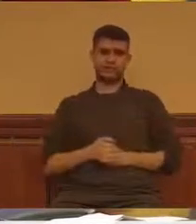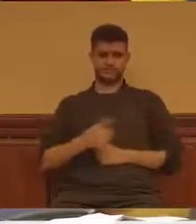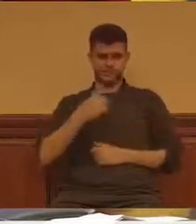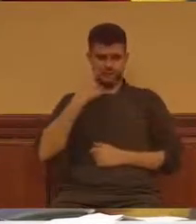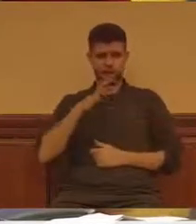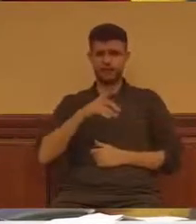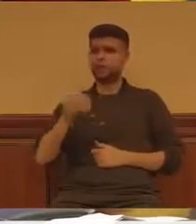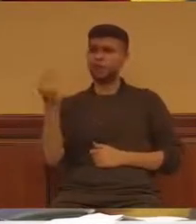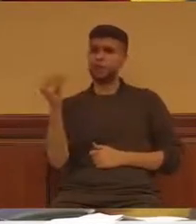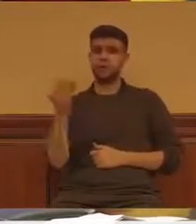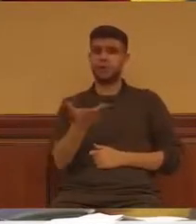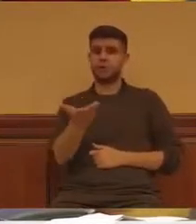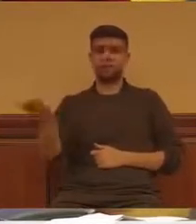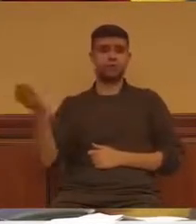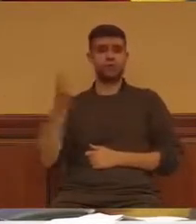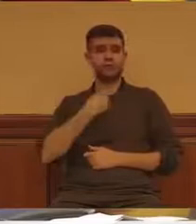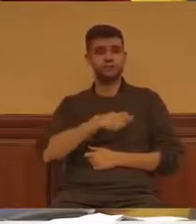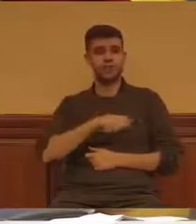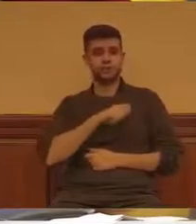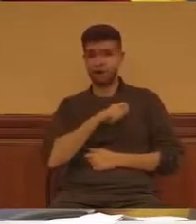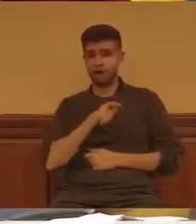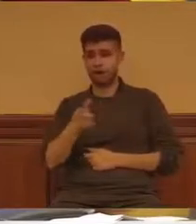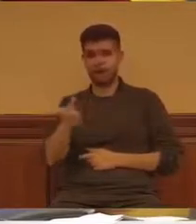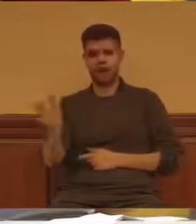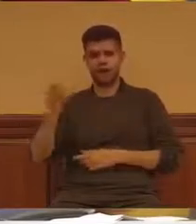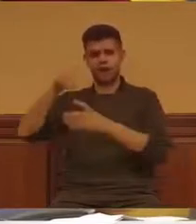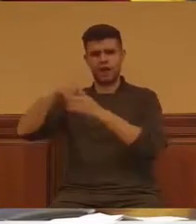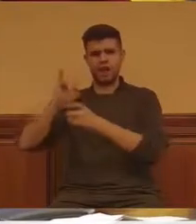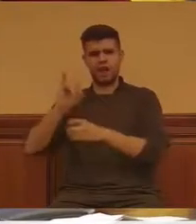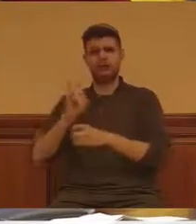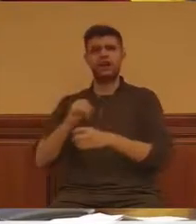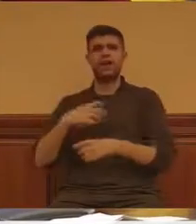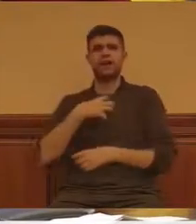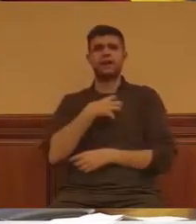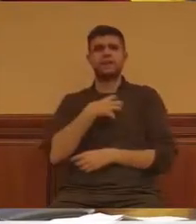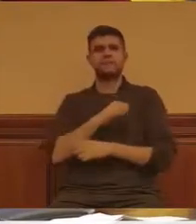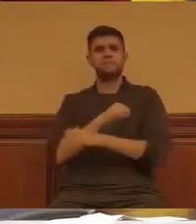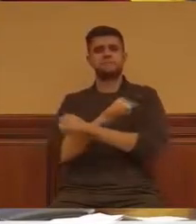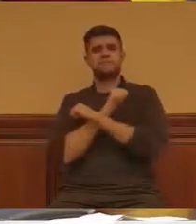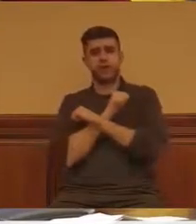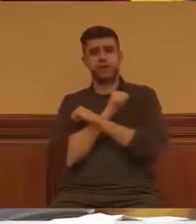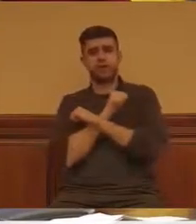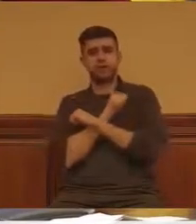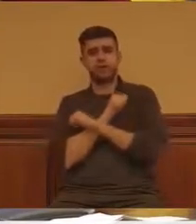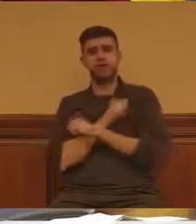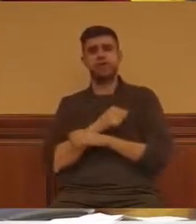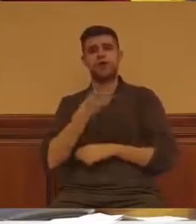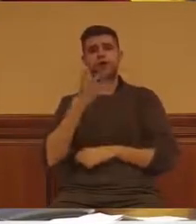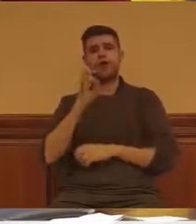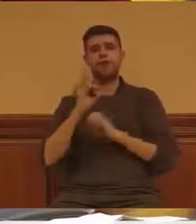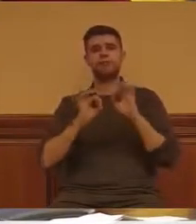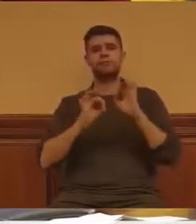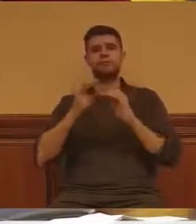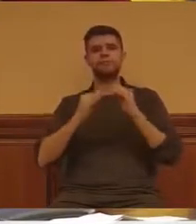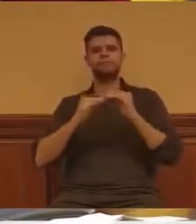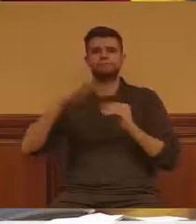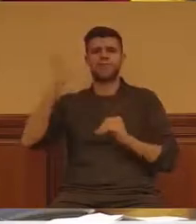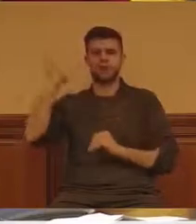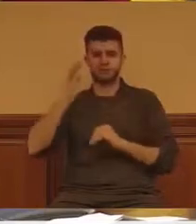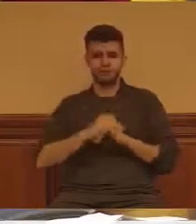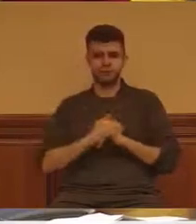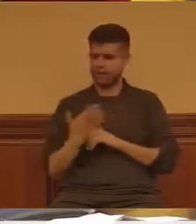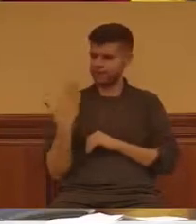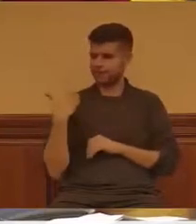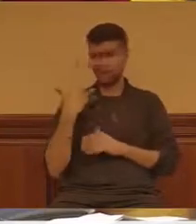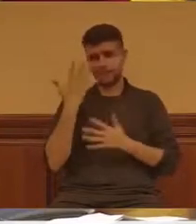española arrastra una tasa de desempleo estructural de más del 40% desde hace más de diez años.